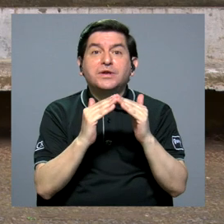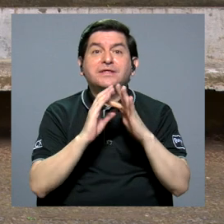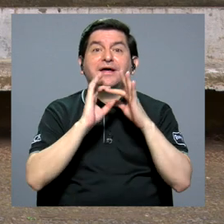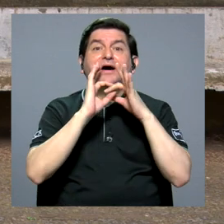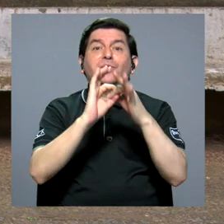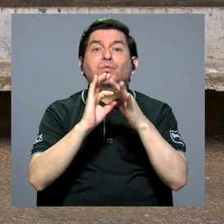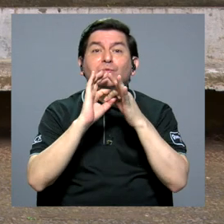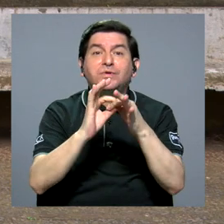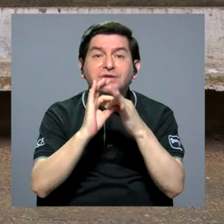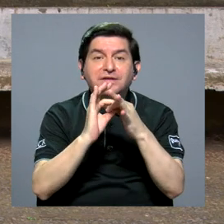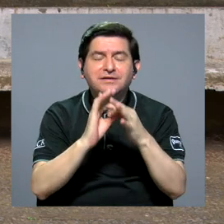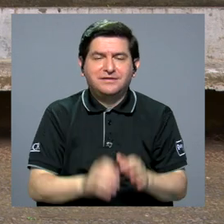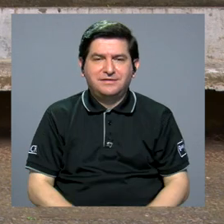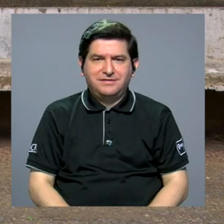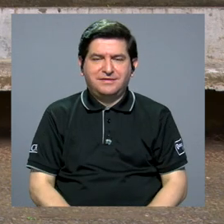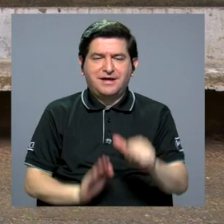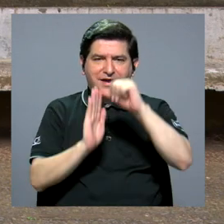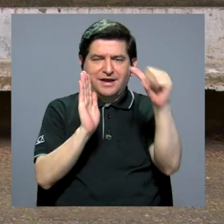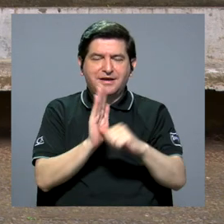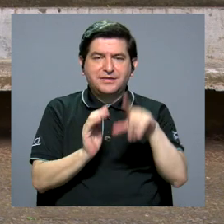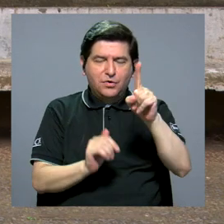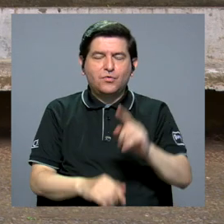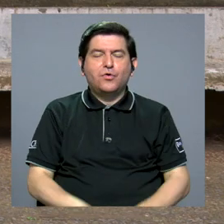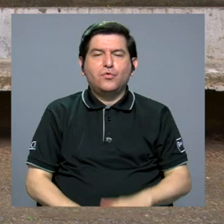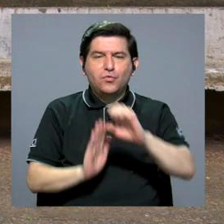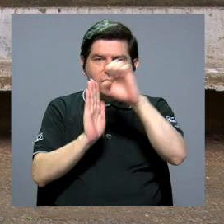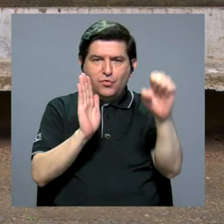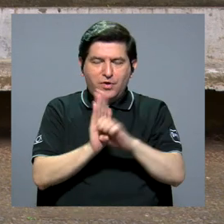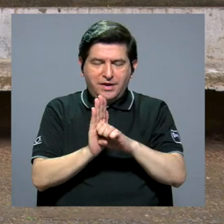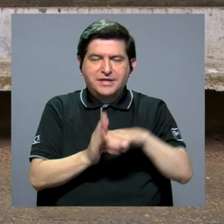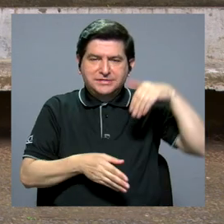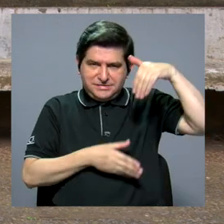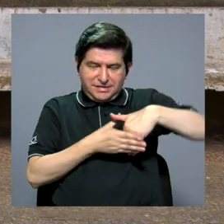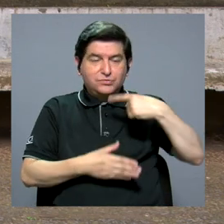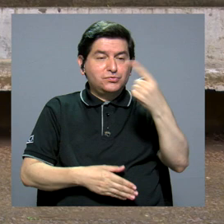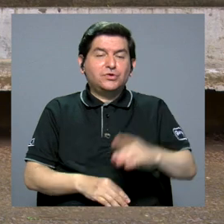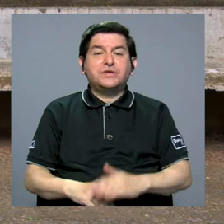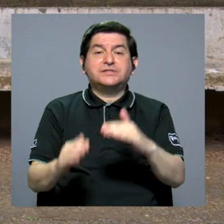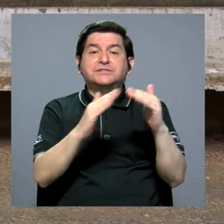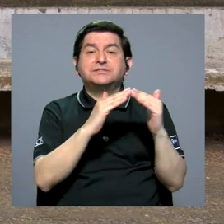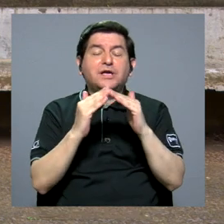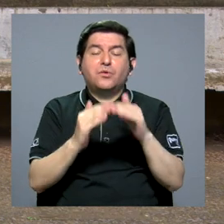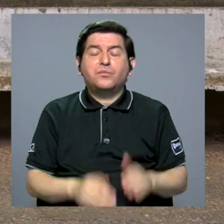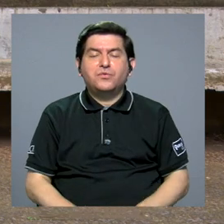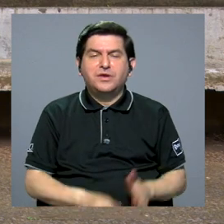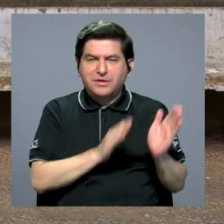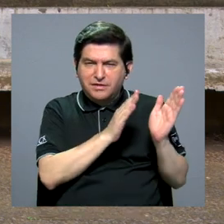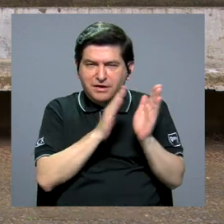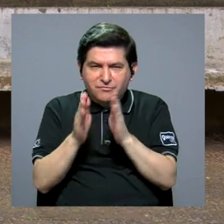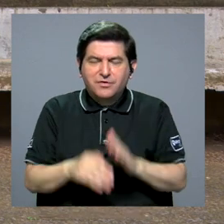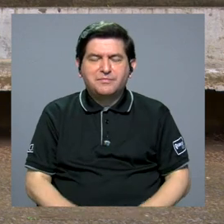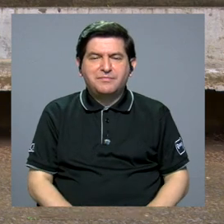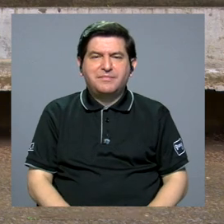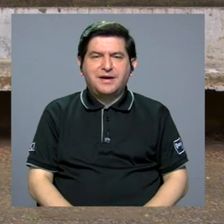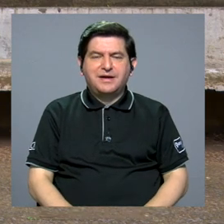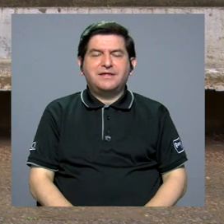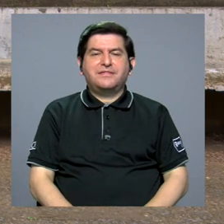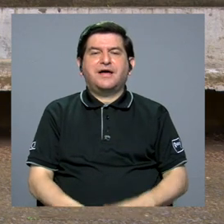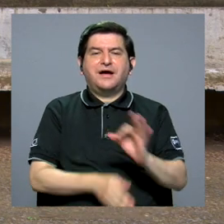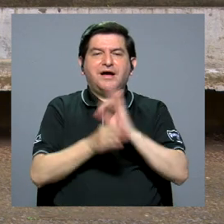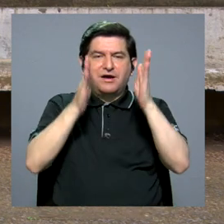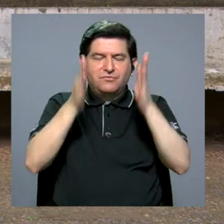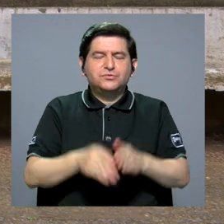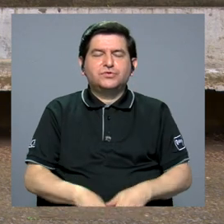como unidad que es y como nuestro artículo 1 en el estatuto orgánico así lo establece, somos una comunidad conformada por administrativos,